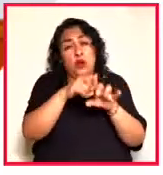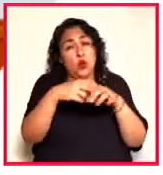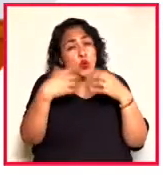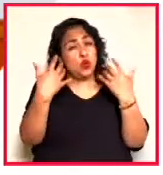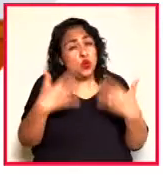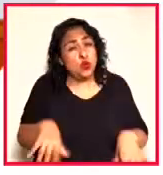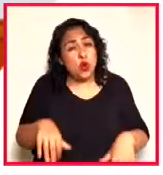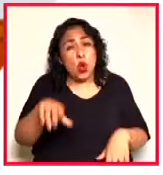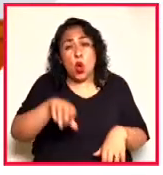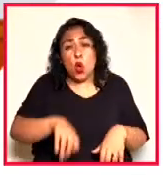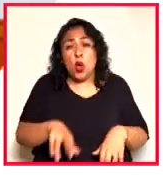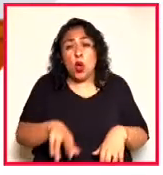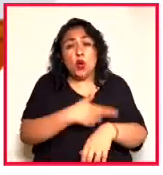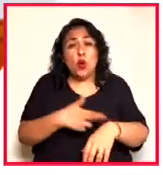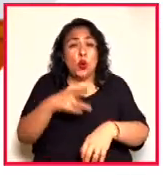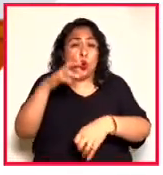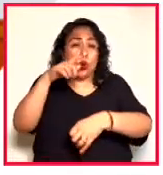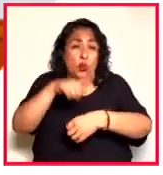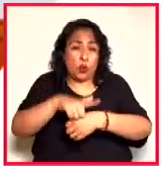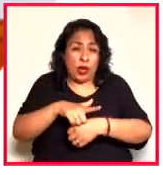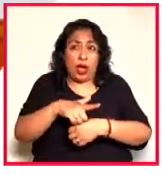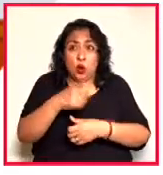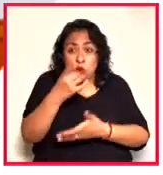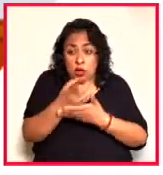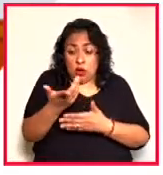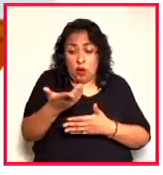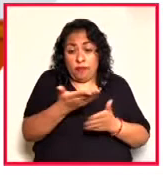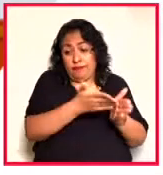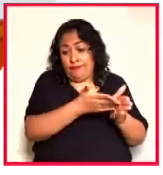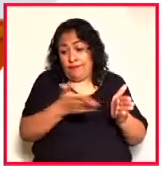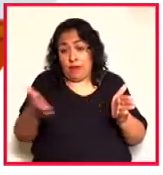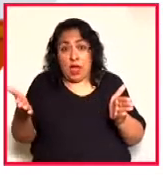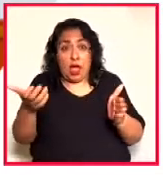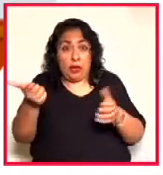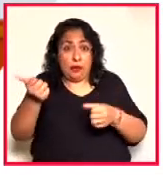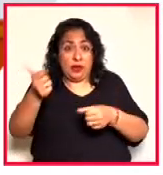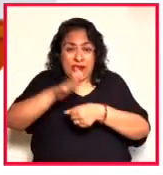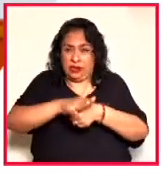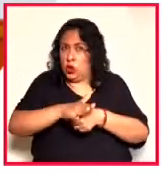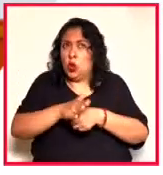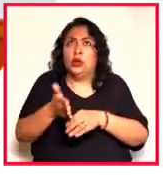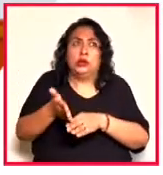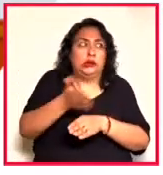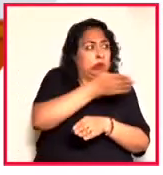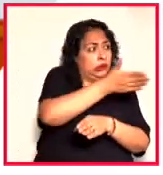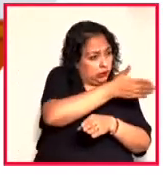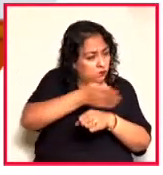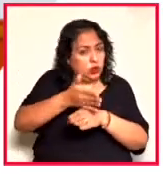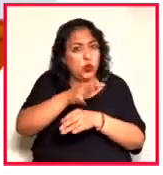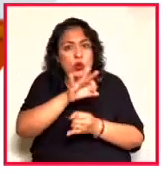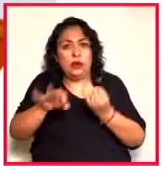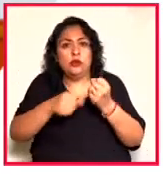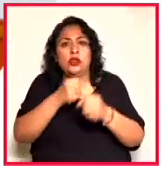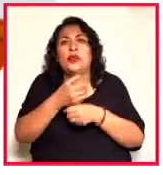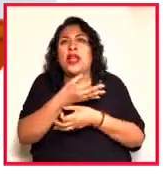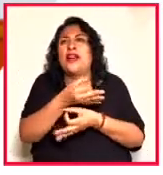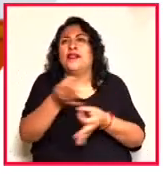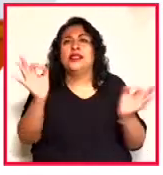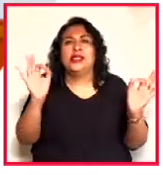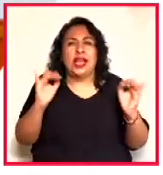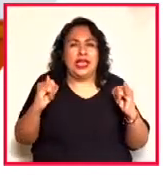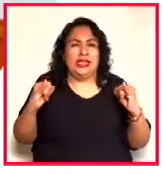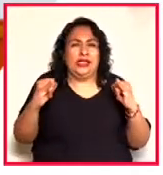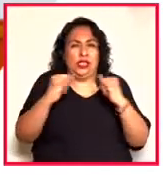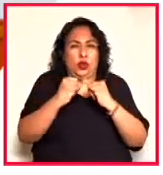como decía yo, no sólo de esta administración, sino probablemente de los últimos años. Estuvieron en el anuncio del instituto